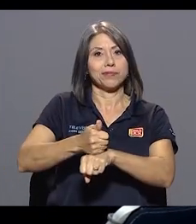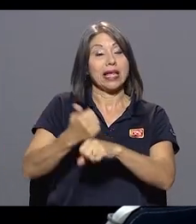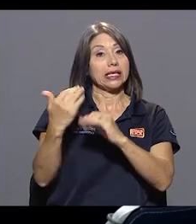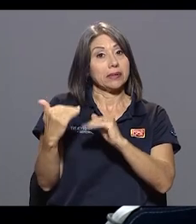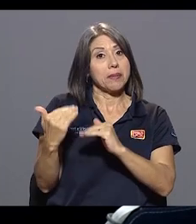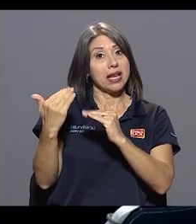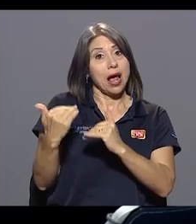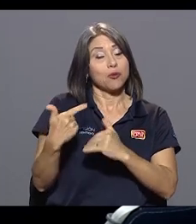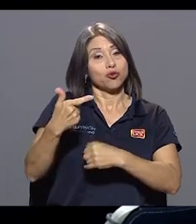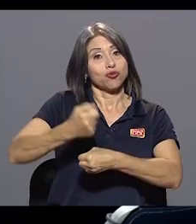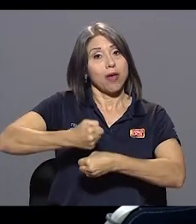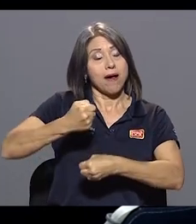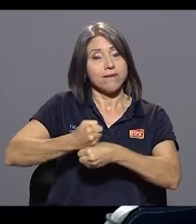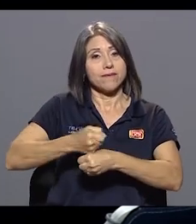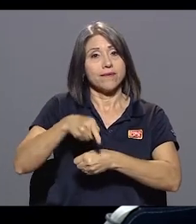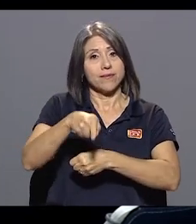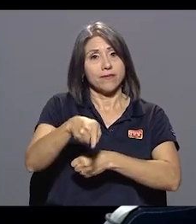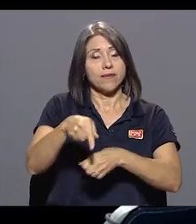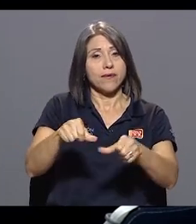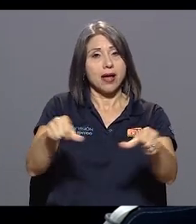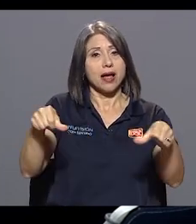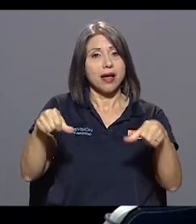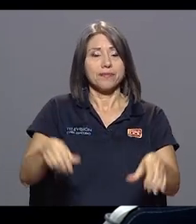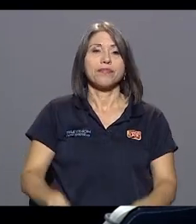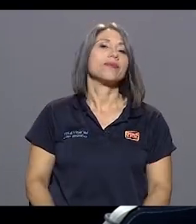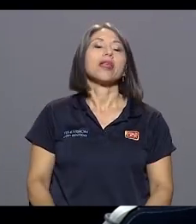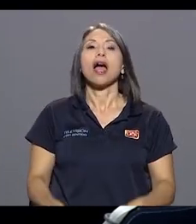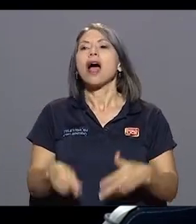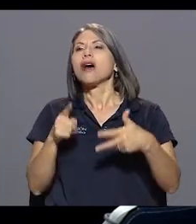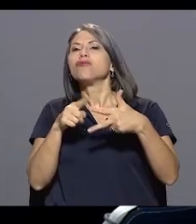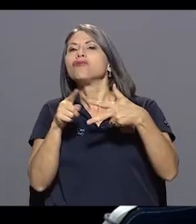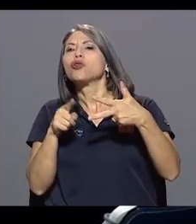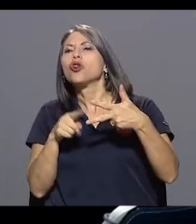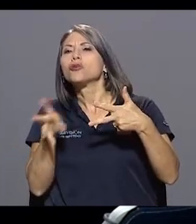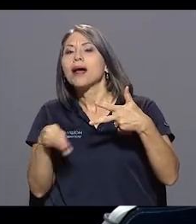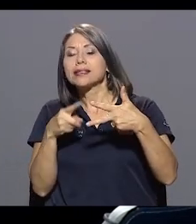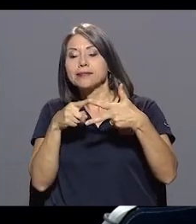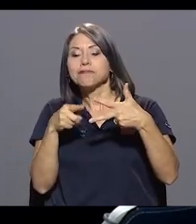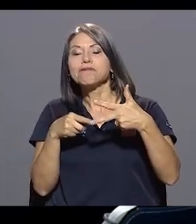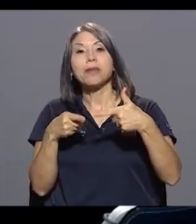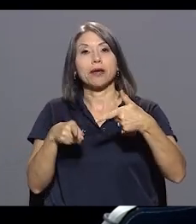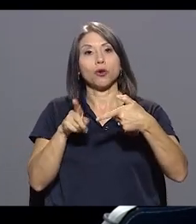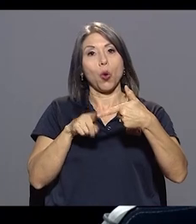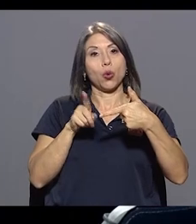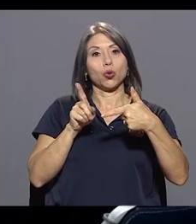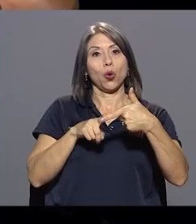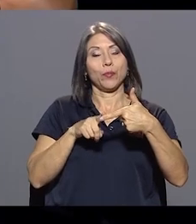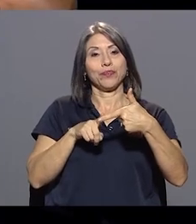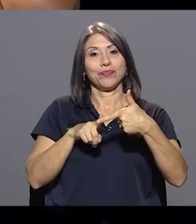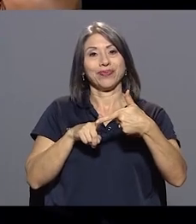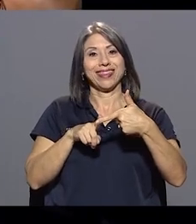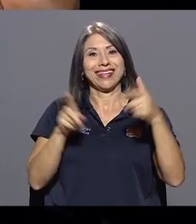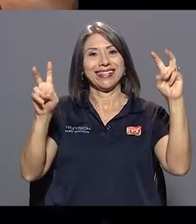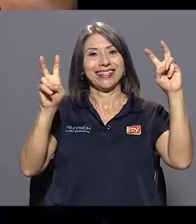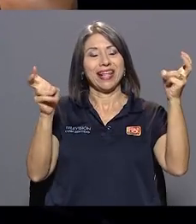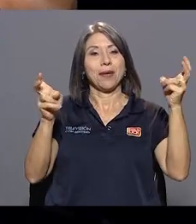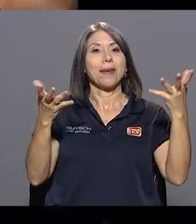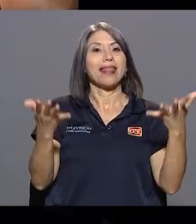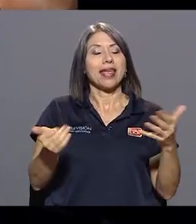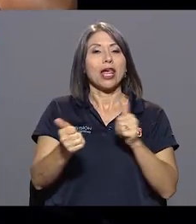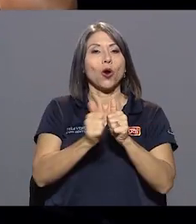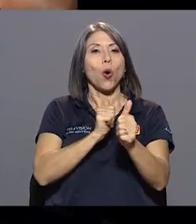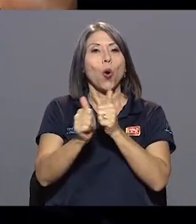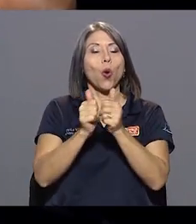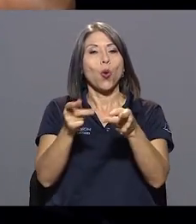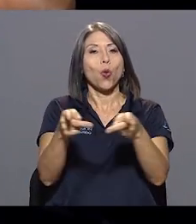esperamos por ahí trabajar esa área. Me ha decido dos más. El otro tiene que ver con el tema de los concursos